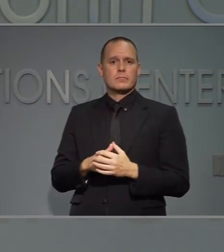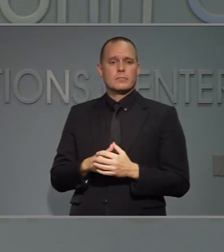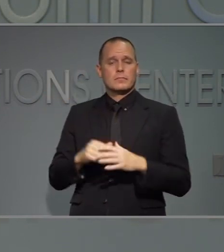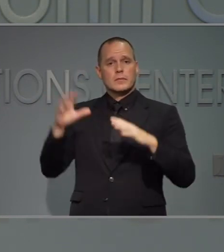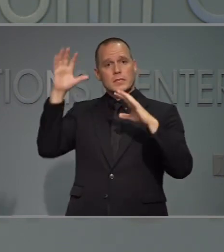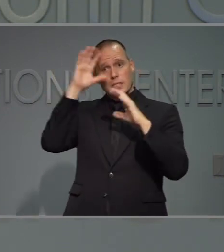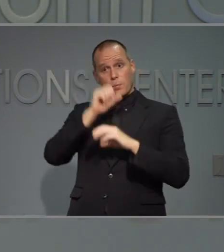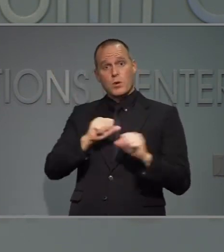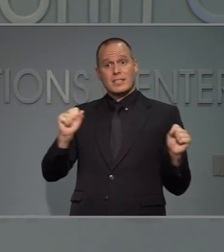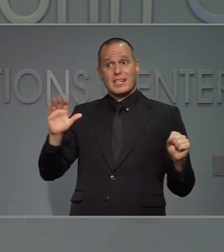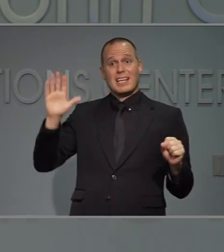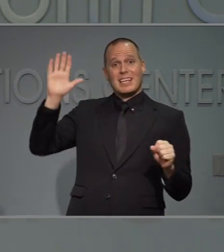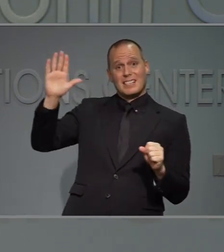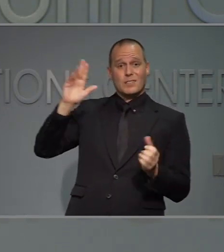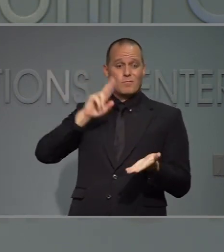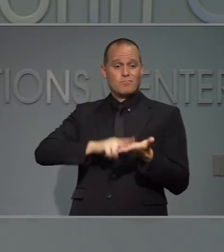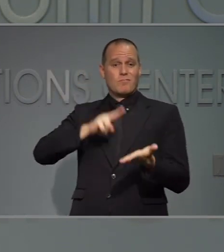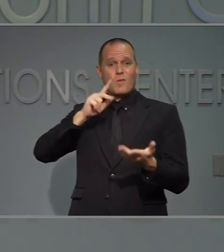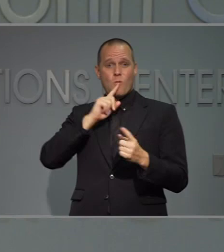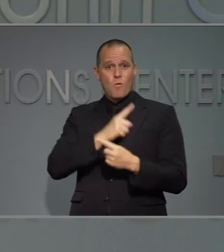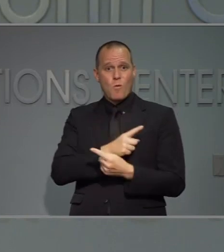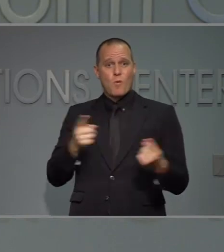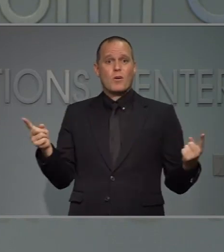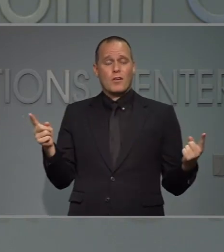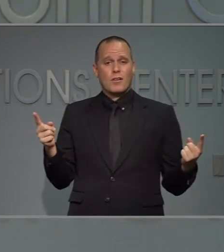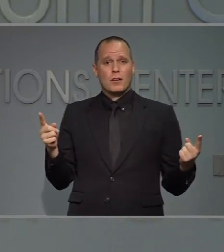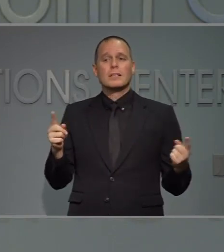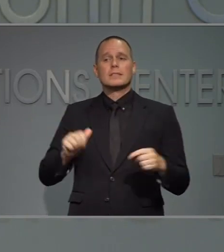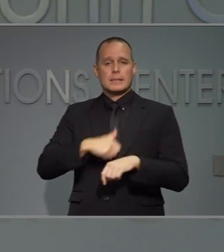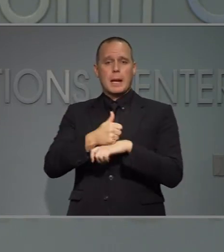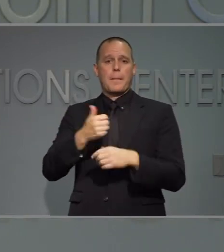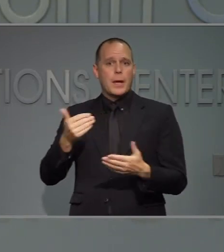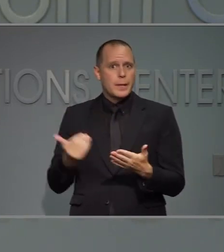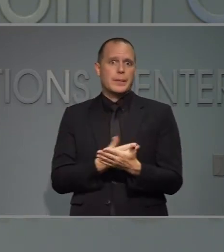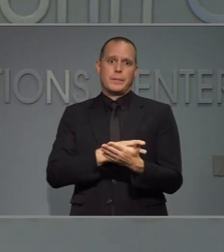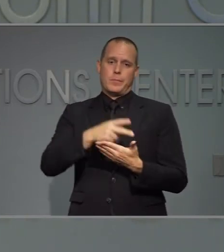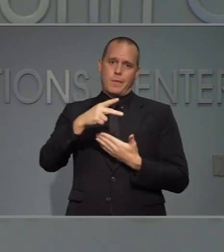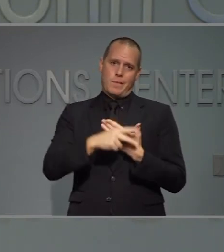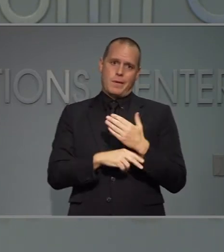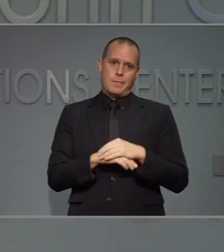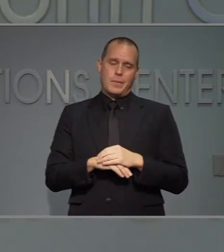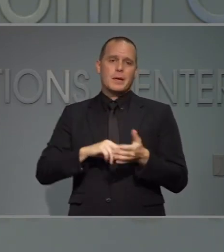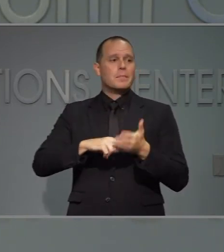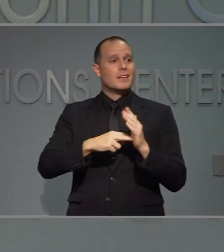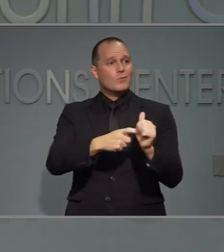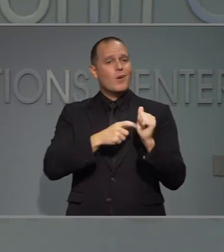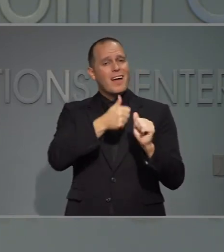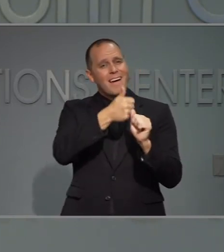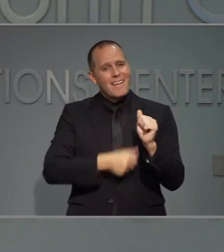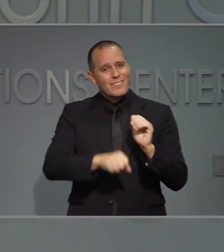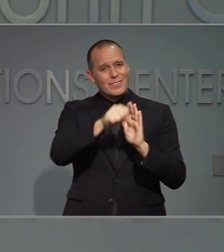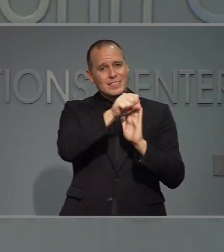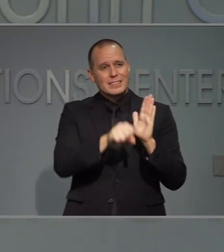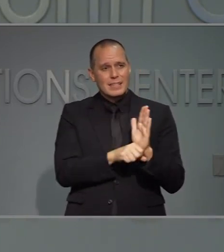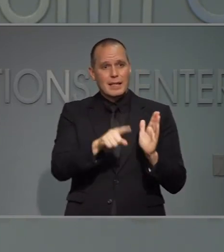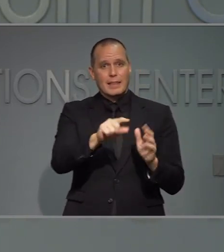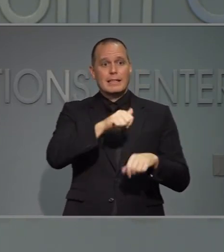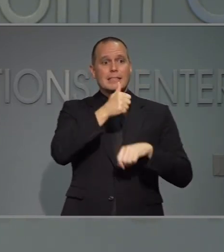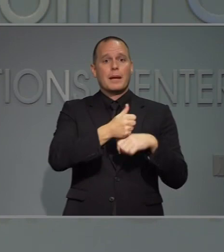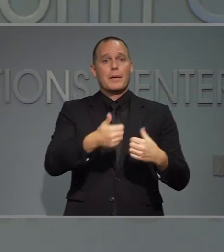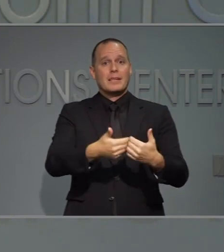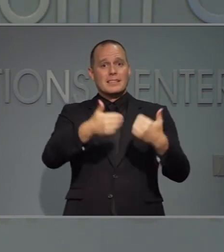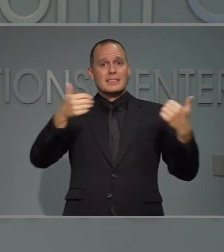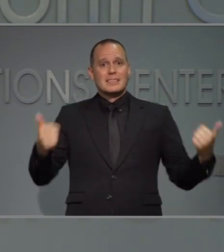La orden del presidente crea un nuevo programa que va a requerir que cada estado establezca